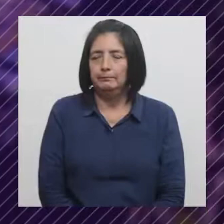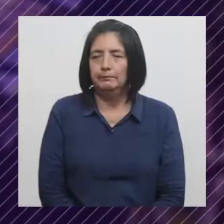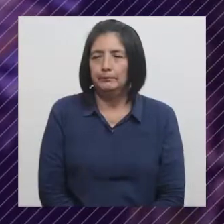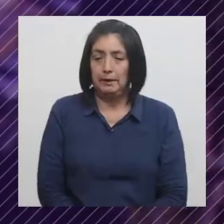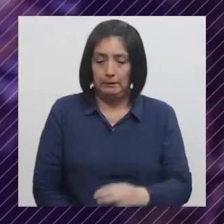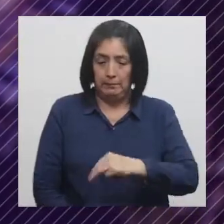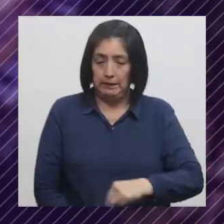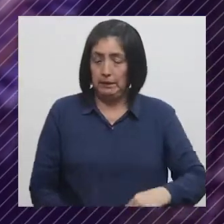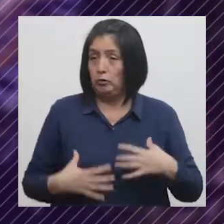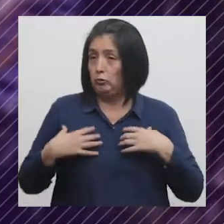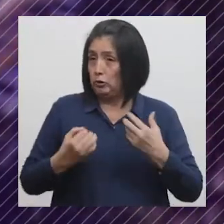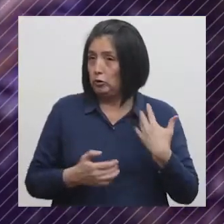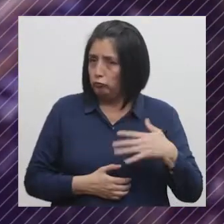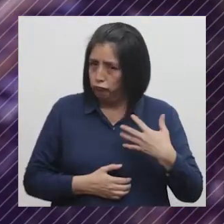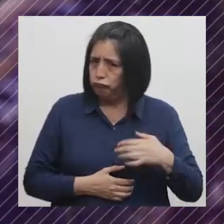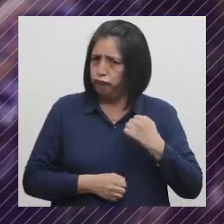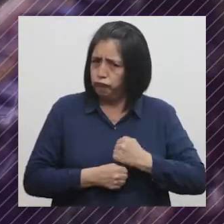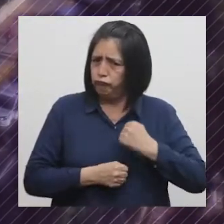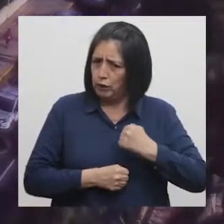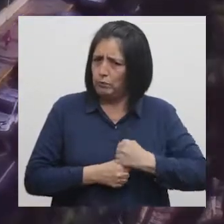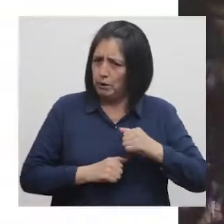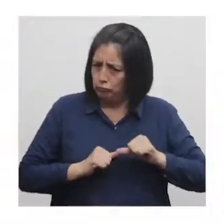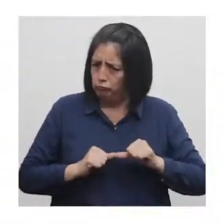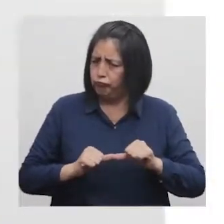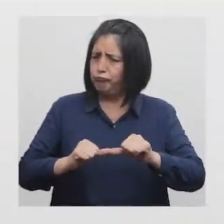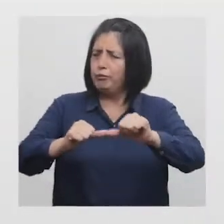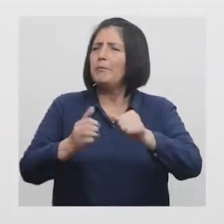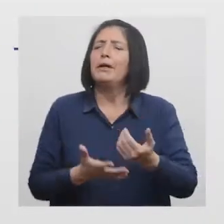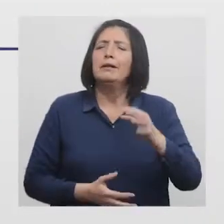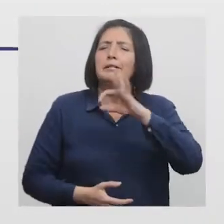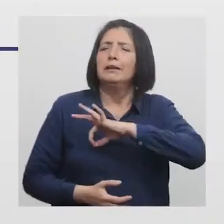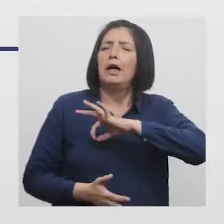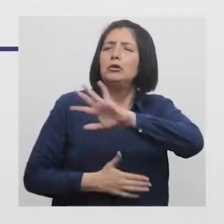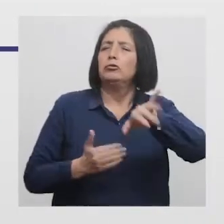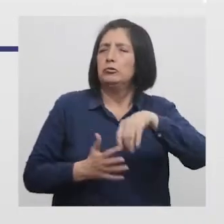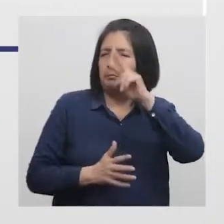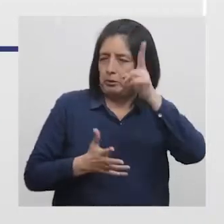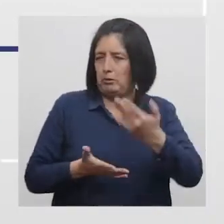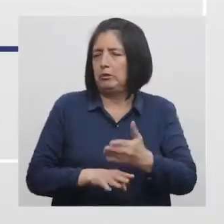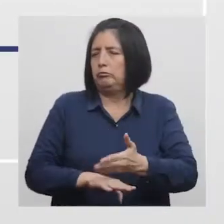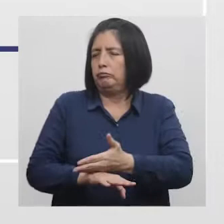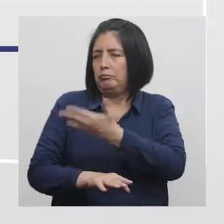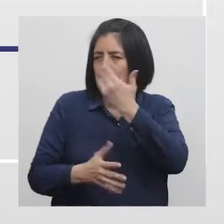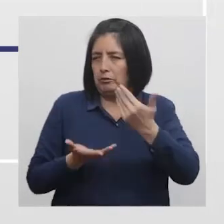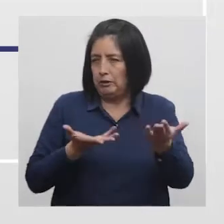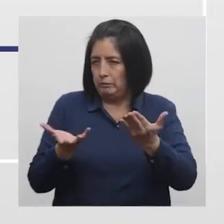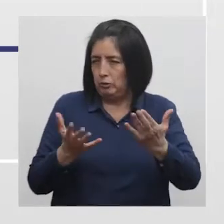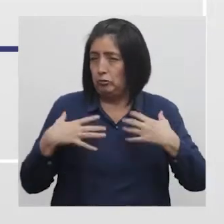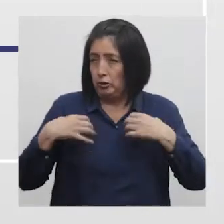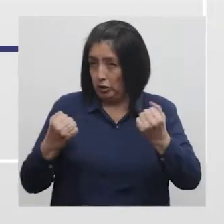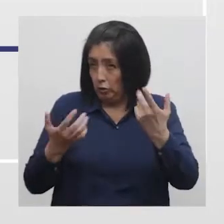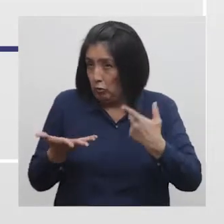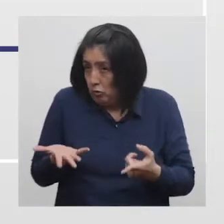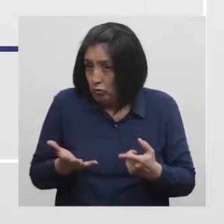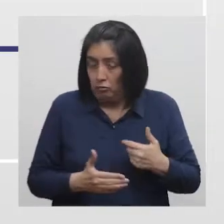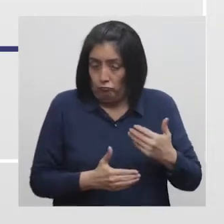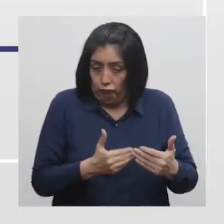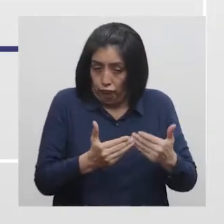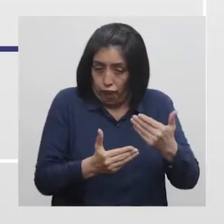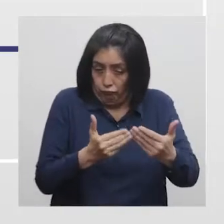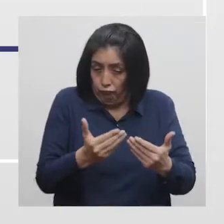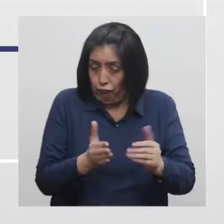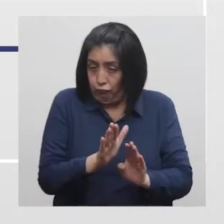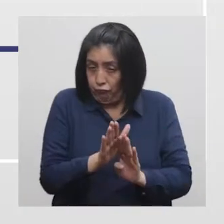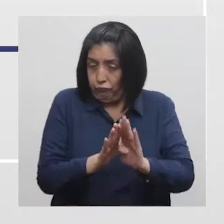El Ministerio de Salud sigue trabajando para beneficiar a todos los peruanos Mejorando los servicios de salud En el proceso de estas